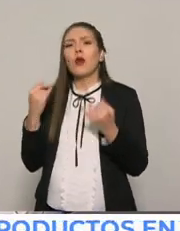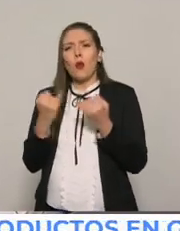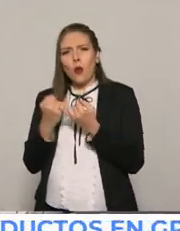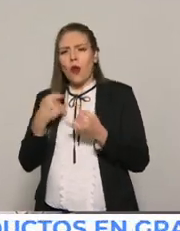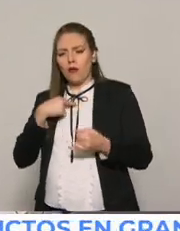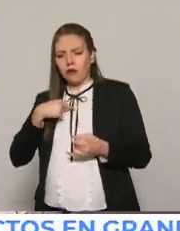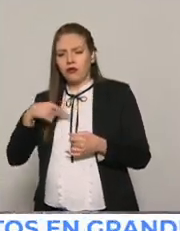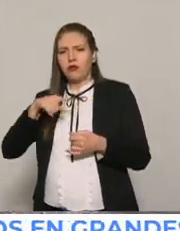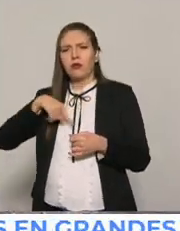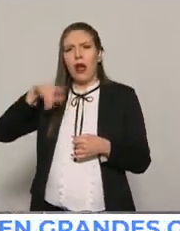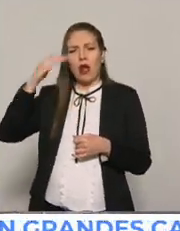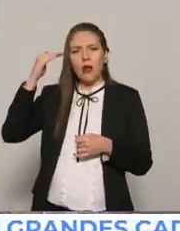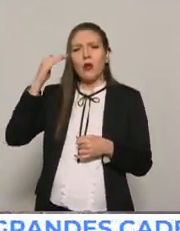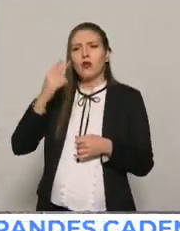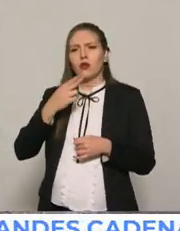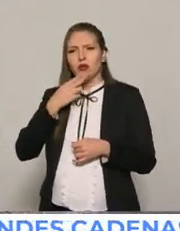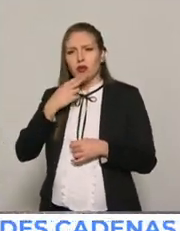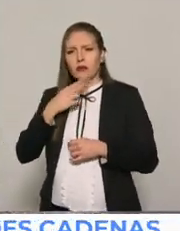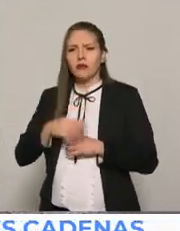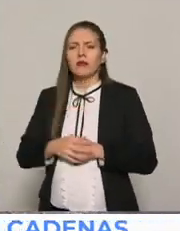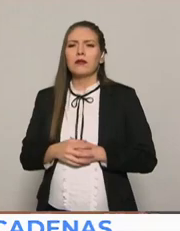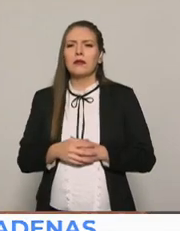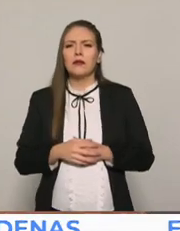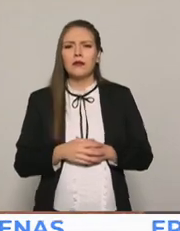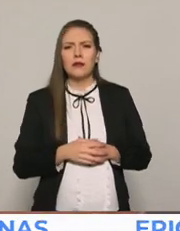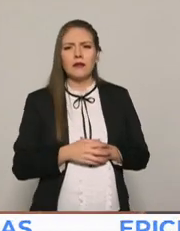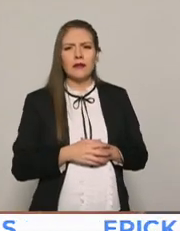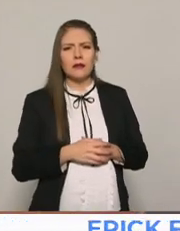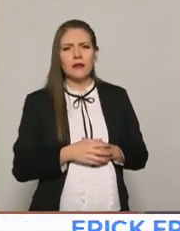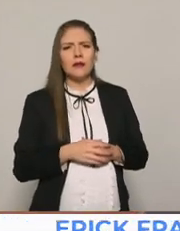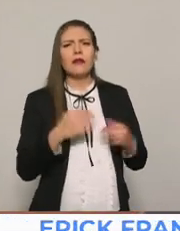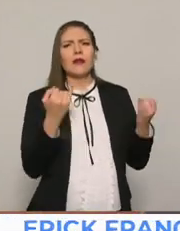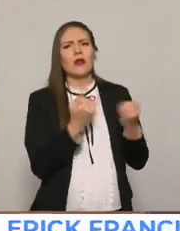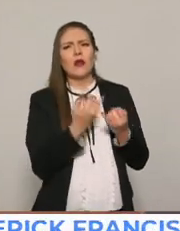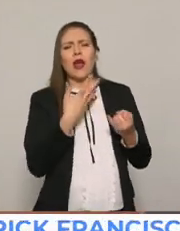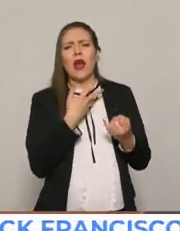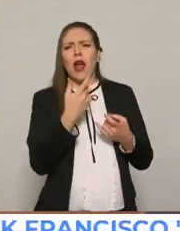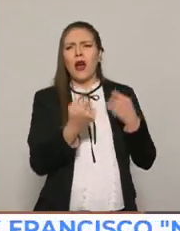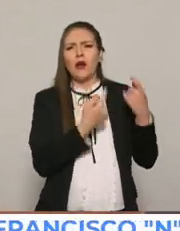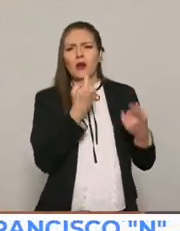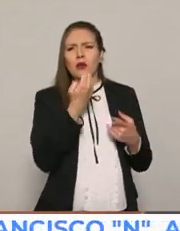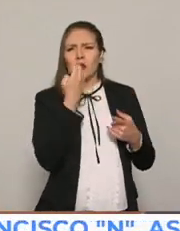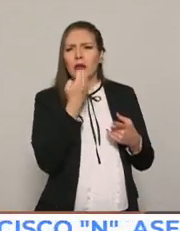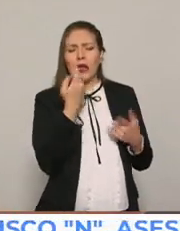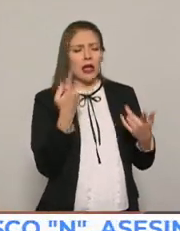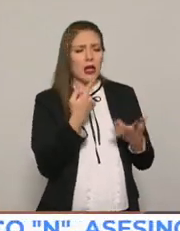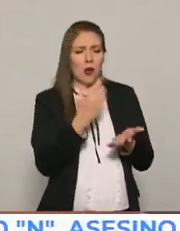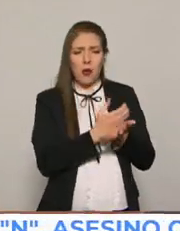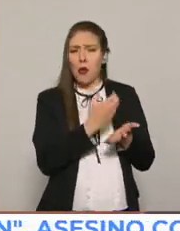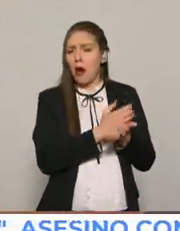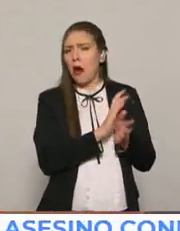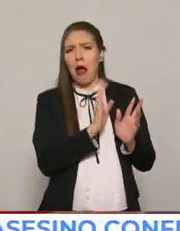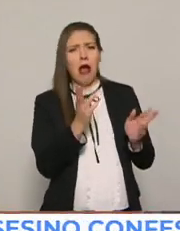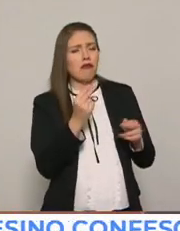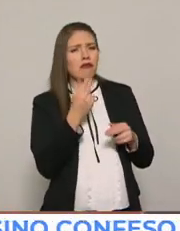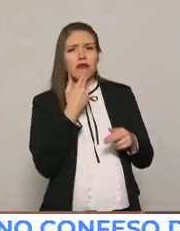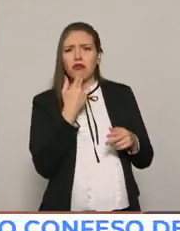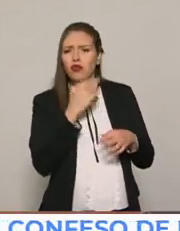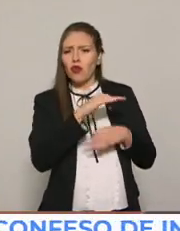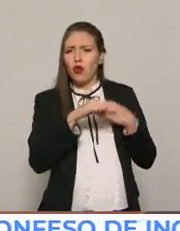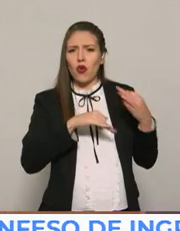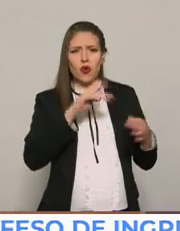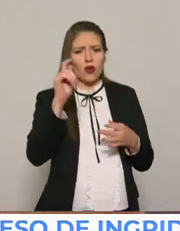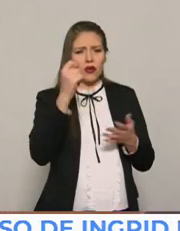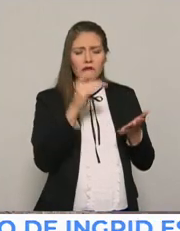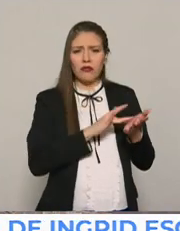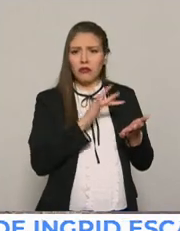reconocer que es parte de su realidad, incluso hay planteles educativos que ya ni cuadernos utilizan, que lo hacen todo a través de herramientas tecnológicas, nuestros niños tienen